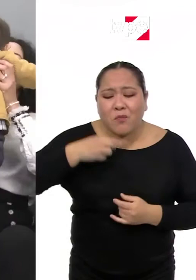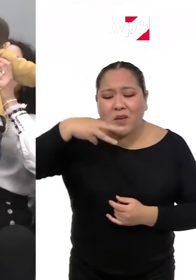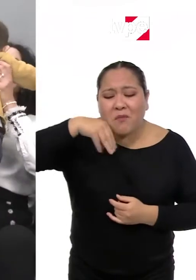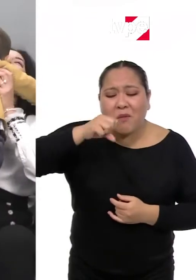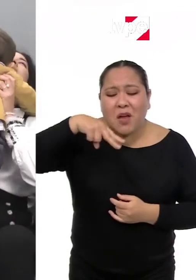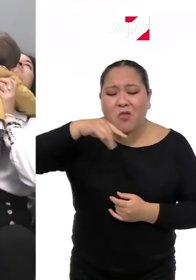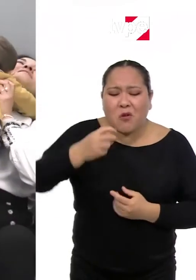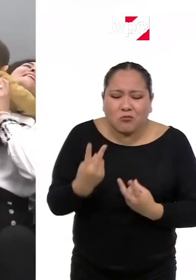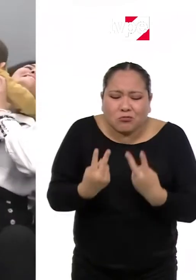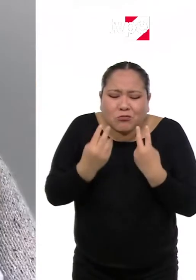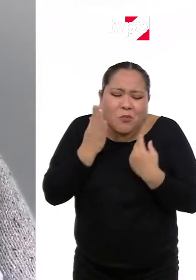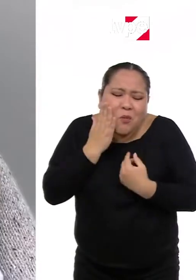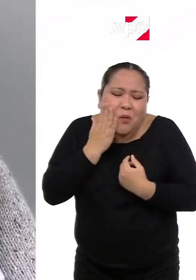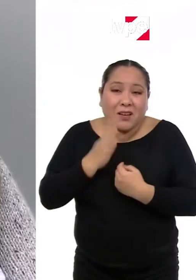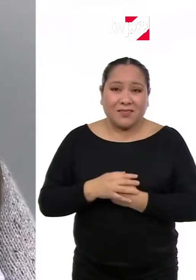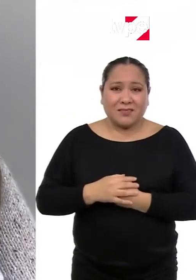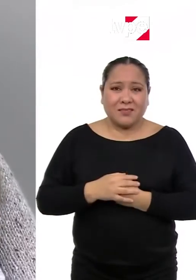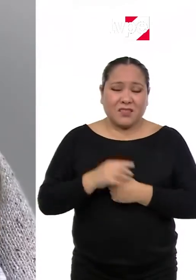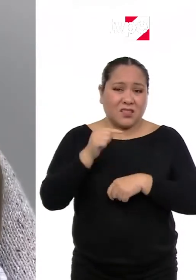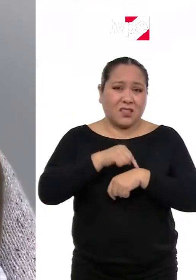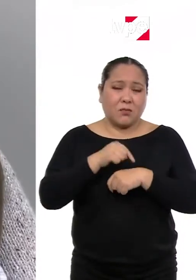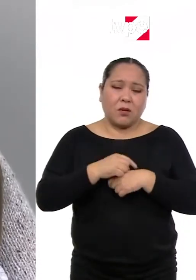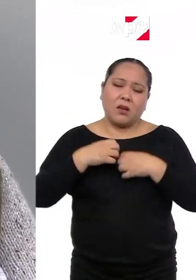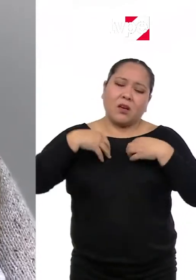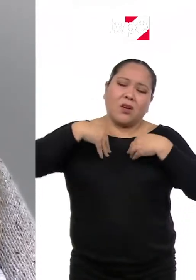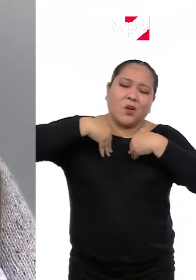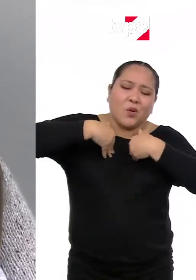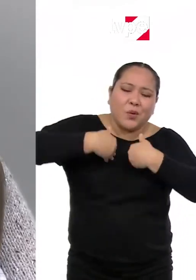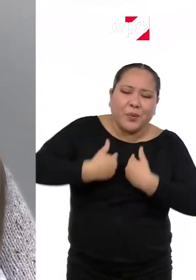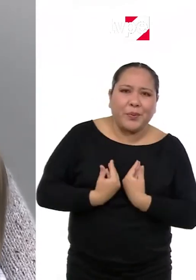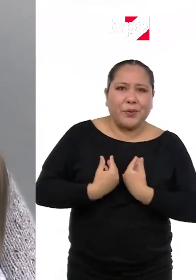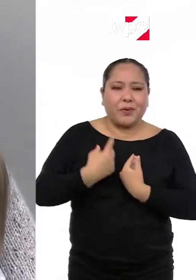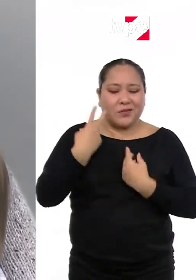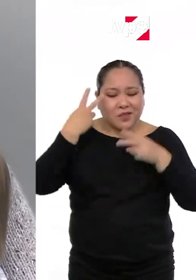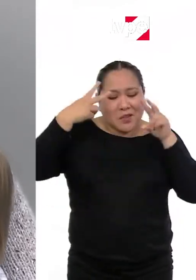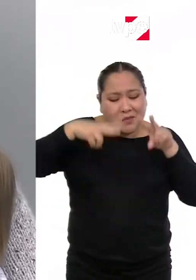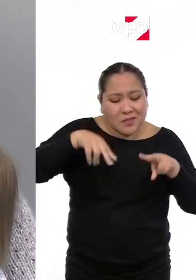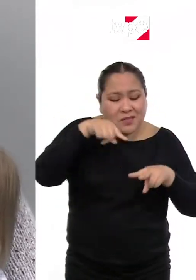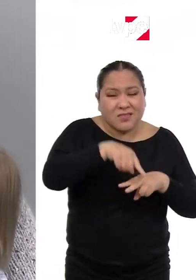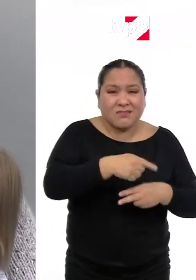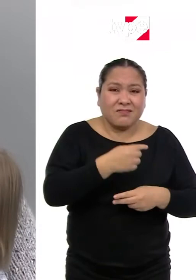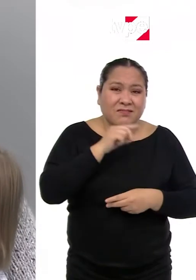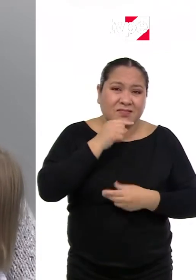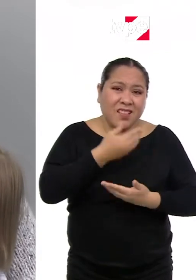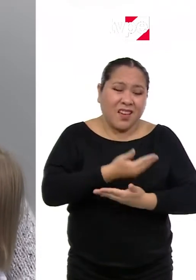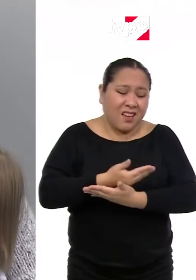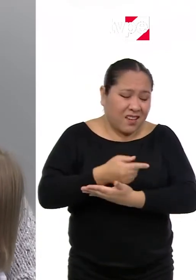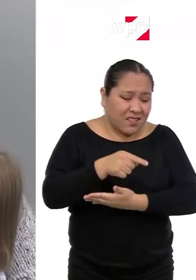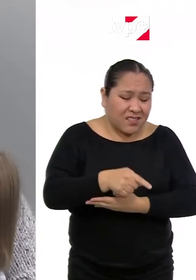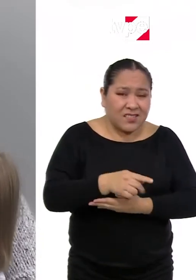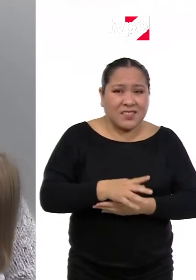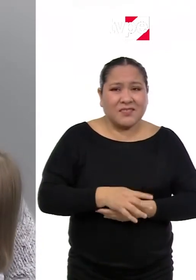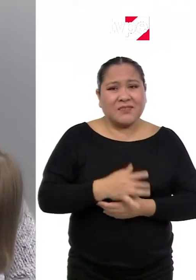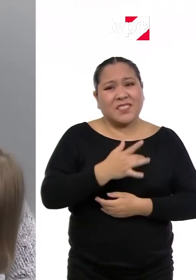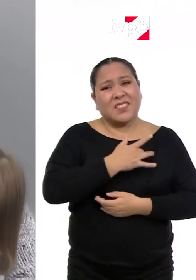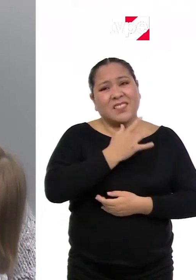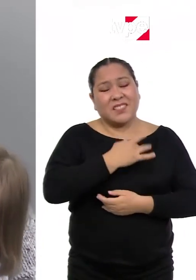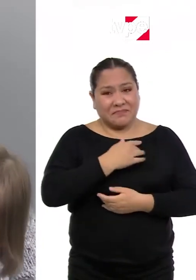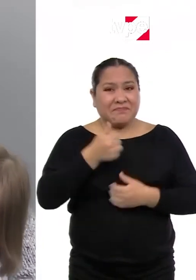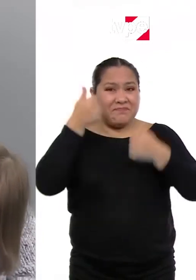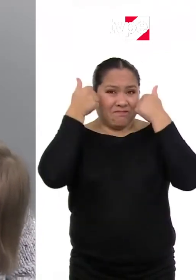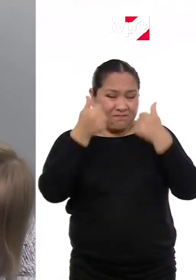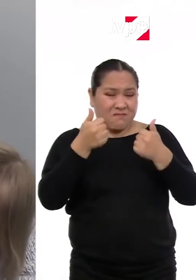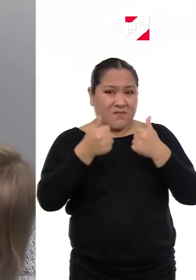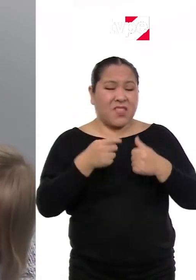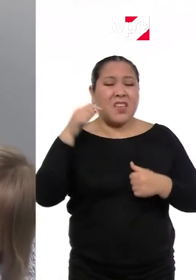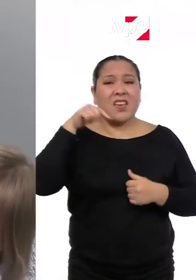¡Ay, como que eres a mamá! El momento es que no puedes más y que estás agotado, que es que la ves a ella y te hace sentir que lo